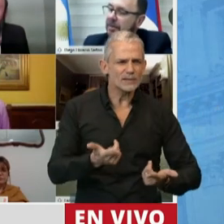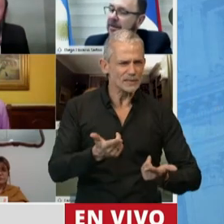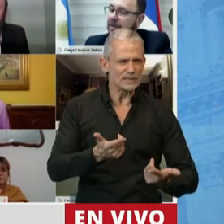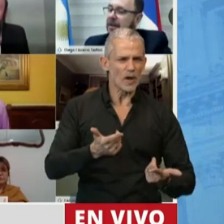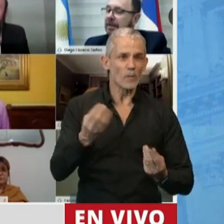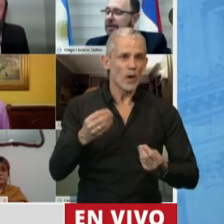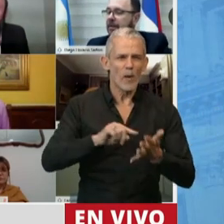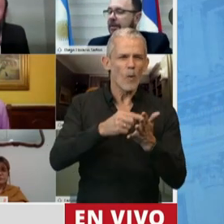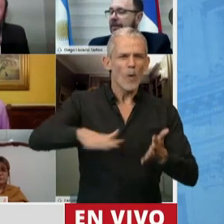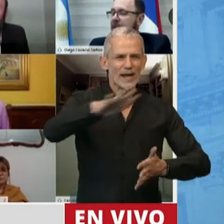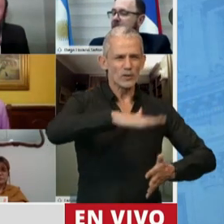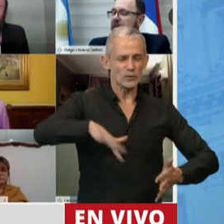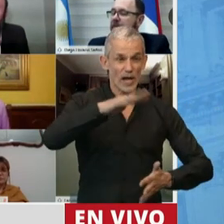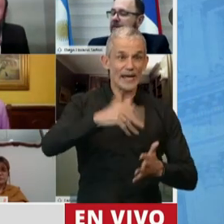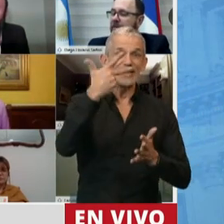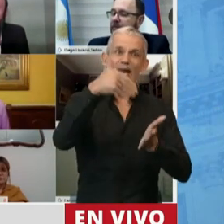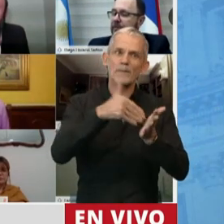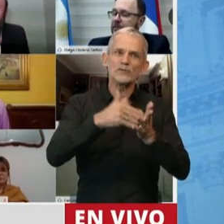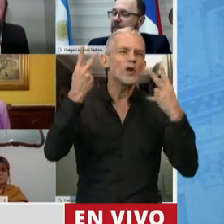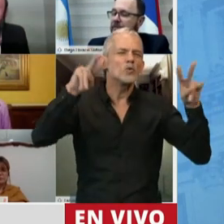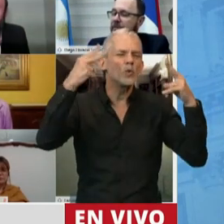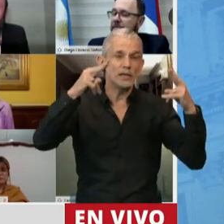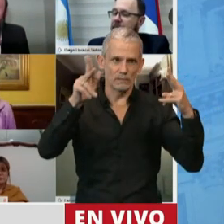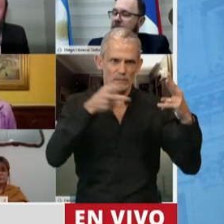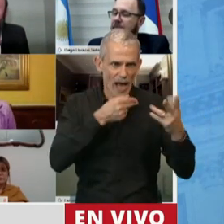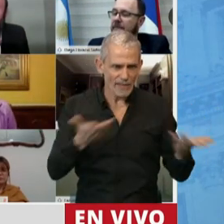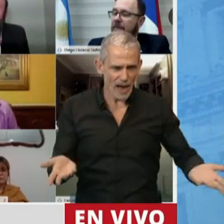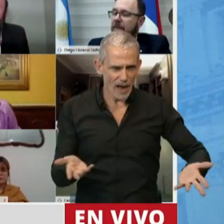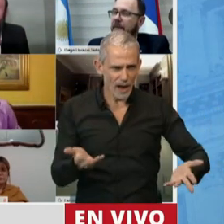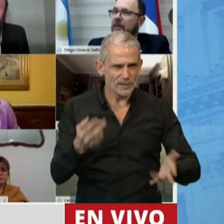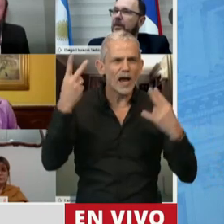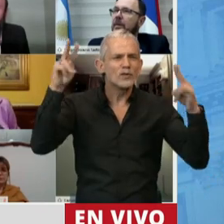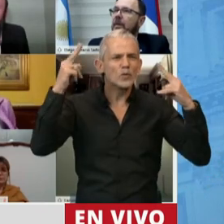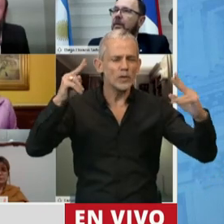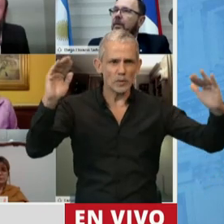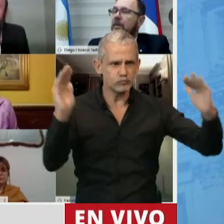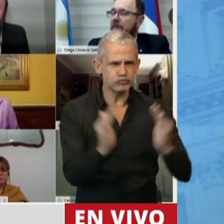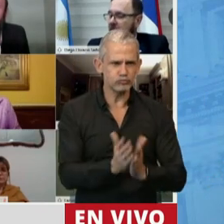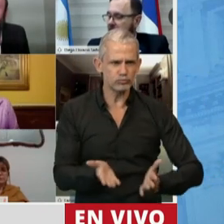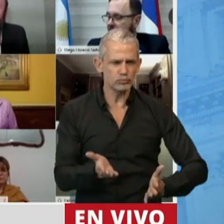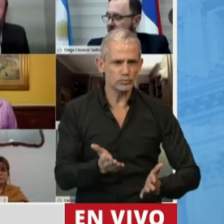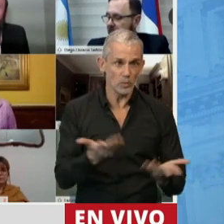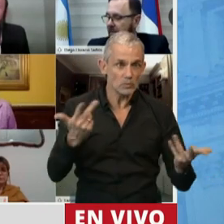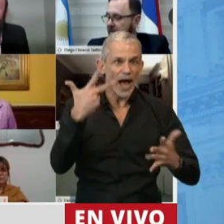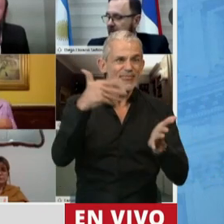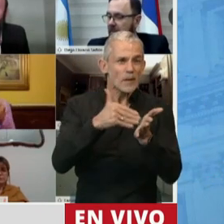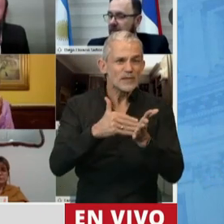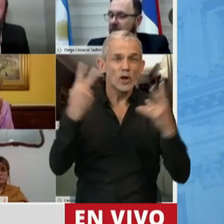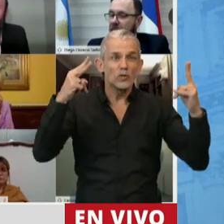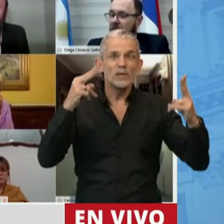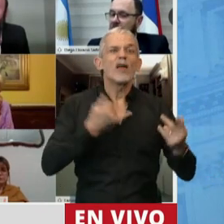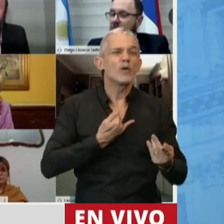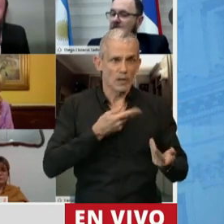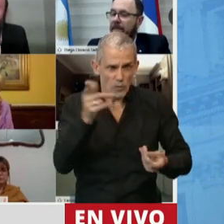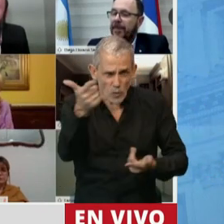en la ciudad de Buenos Aires los 3 millones de turistas que hubo el año pasado y no podemos inventar los 3 millones de turistas no están